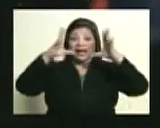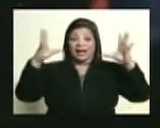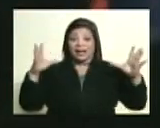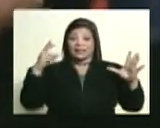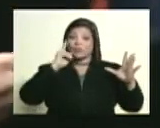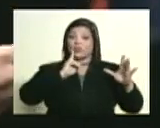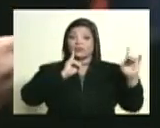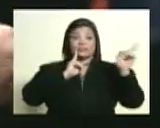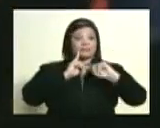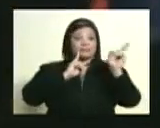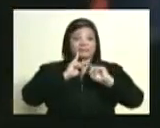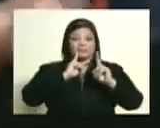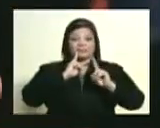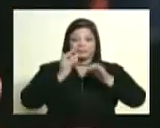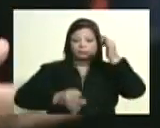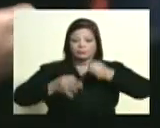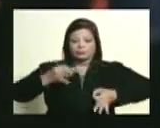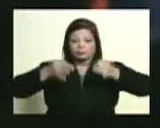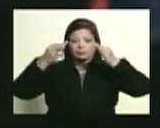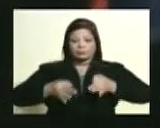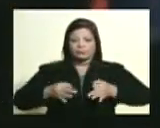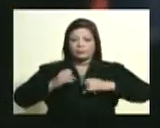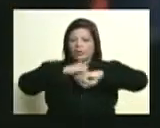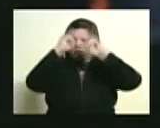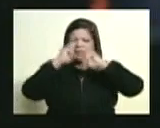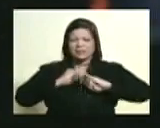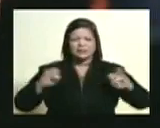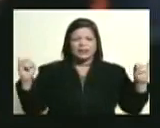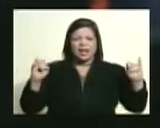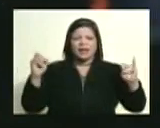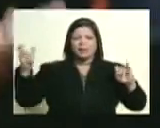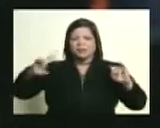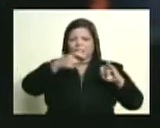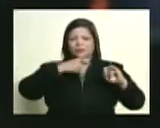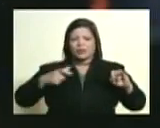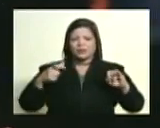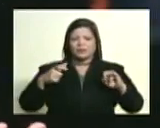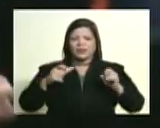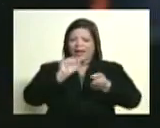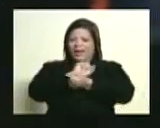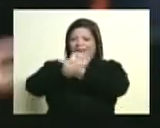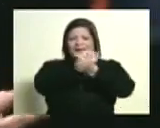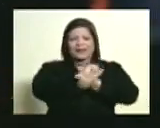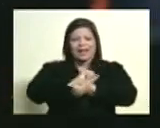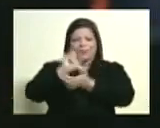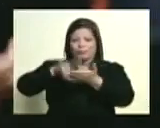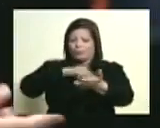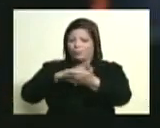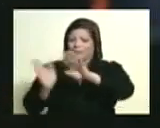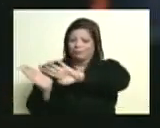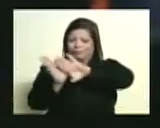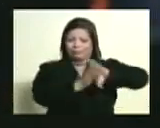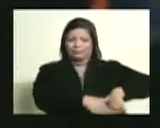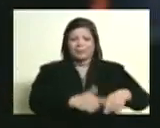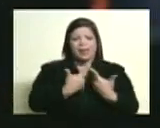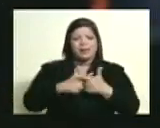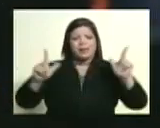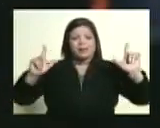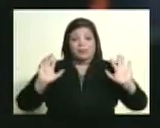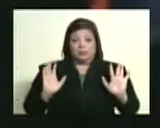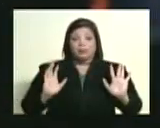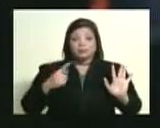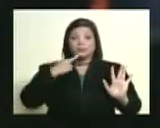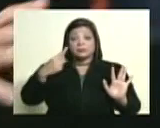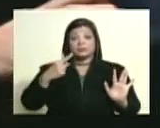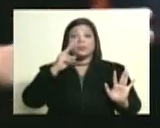Bolívar, de la patria justa, de la suma felicidad, de la patria sin esclavos y sin esclavitud, o sin esclavizados y sin esclavitud.